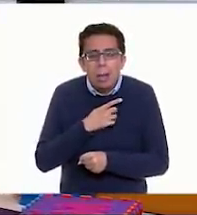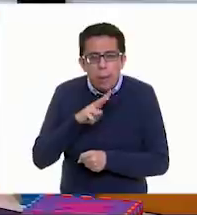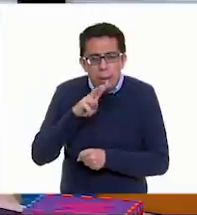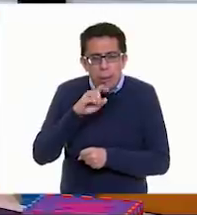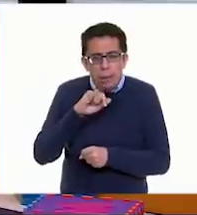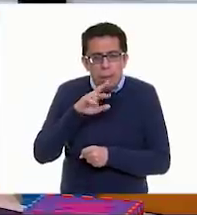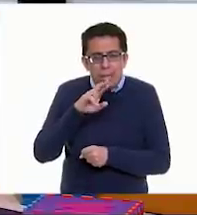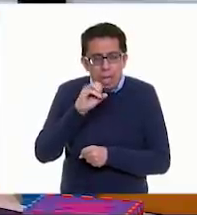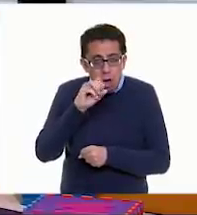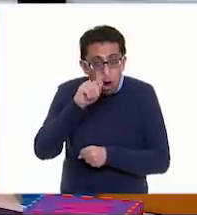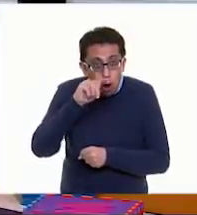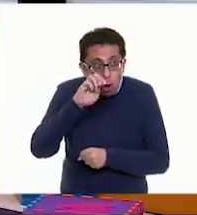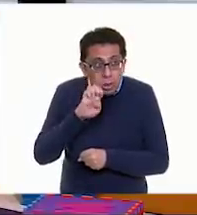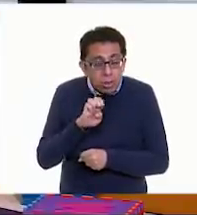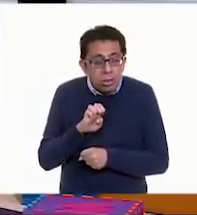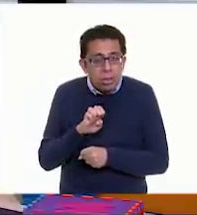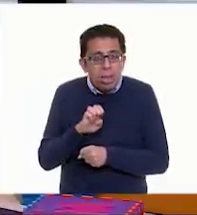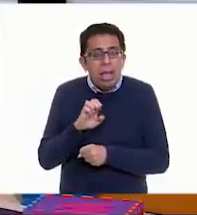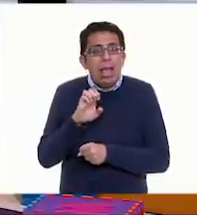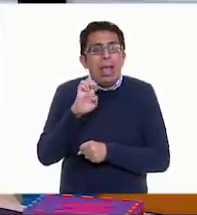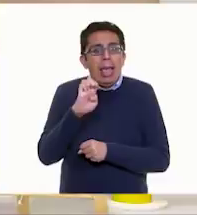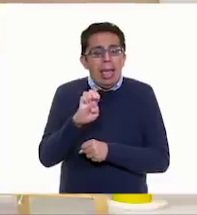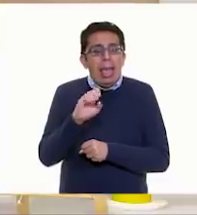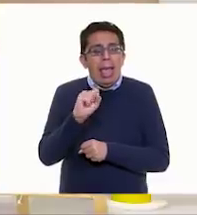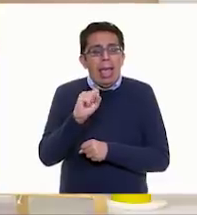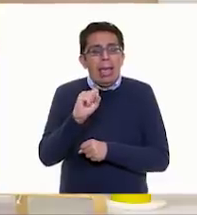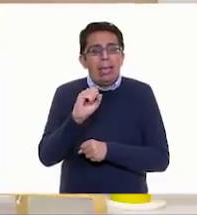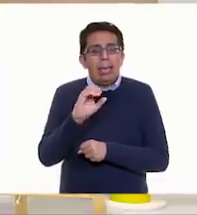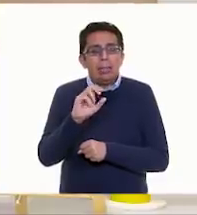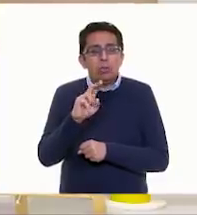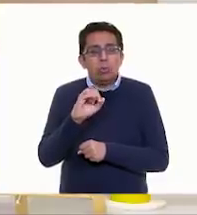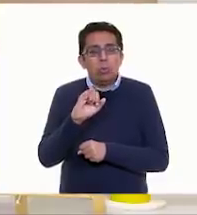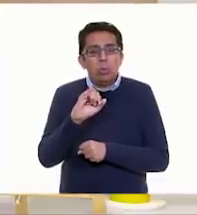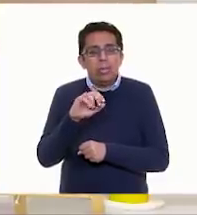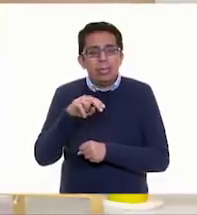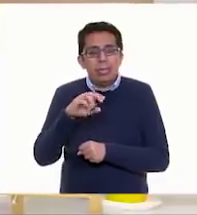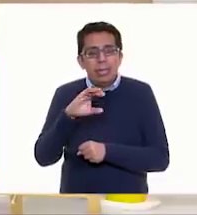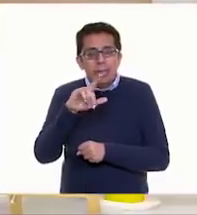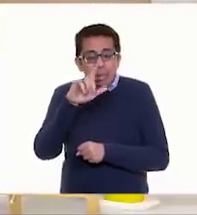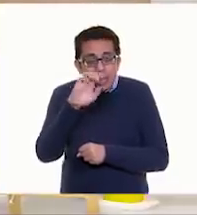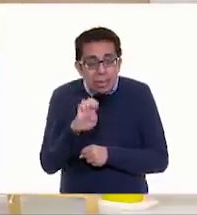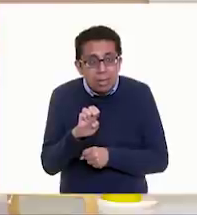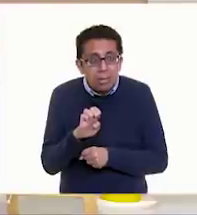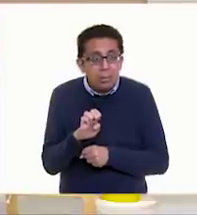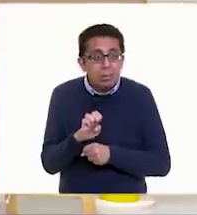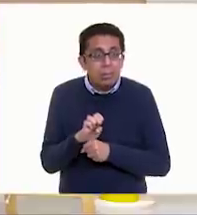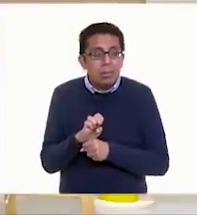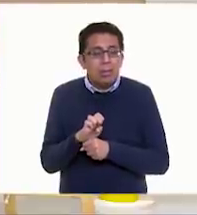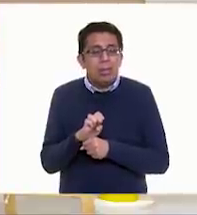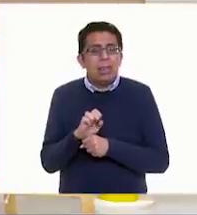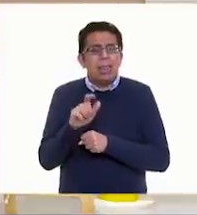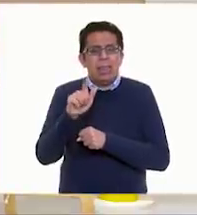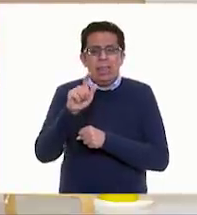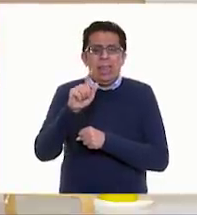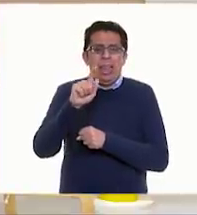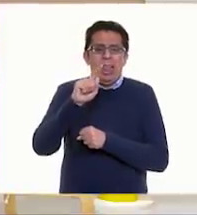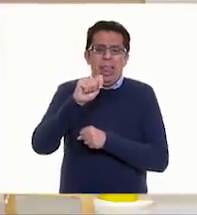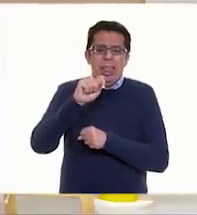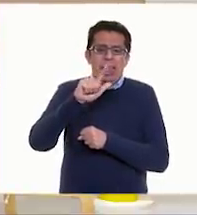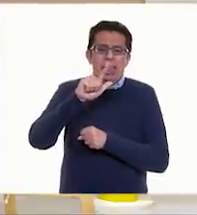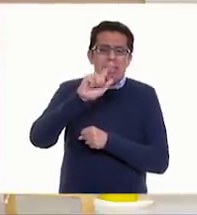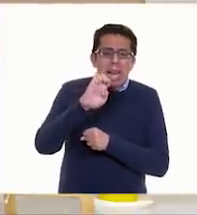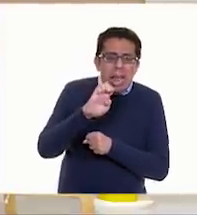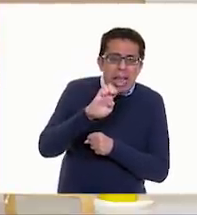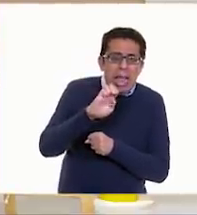Ahí está. Escuintle. Ajá, sí. Escuintle o escuincle.